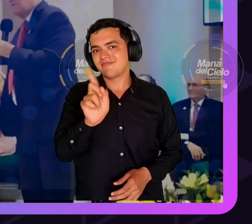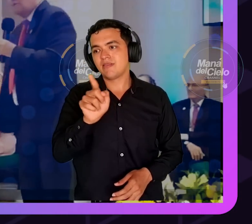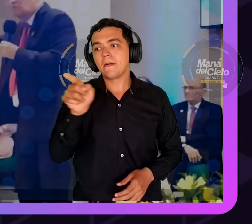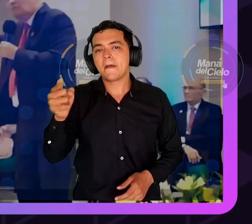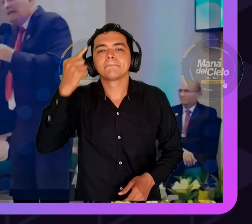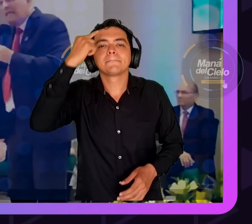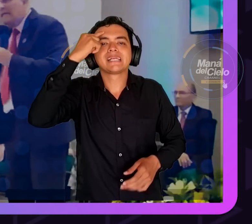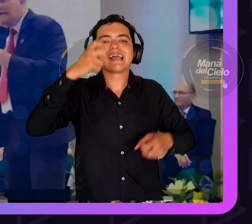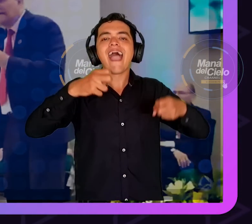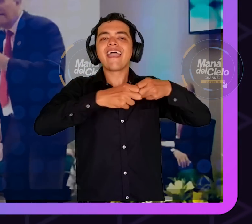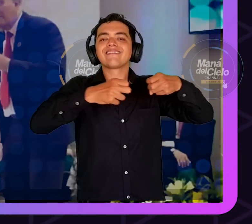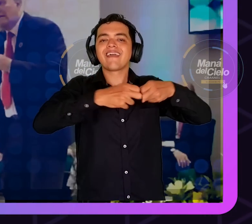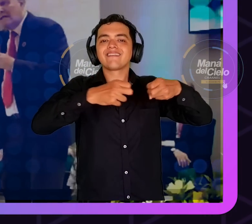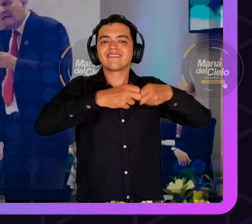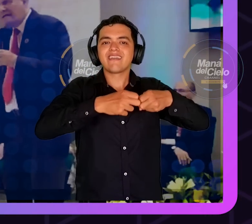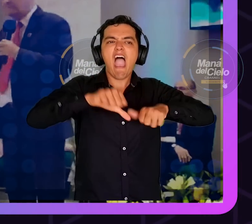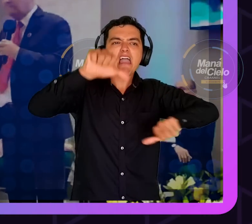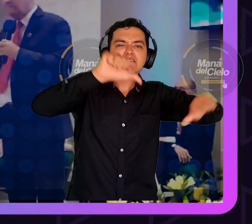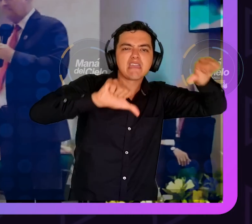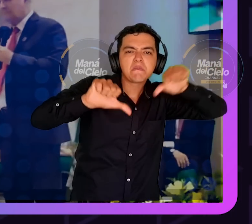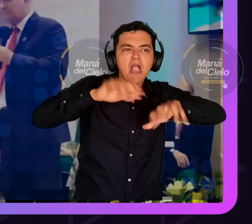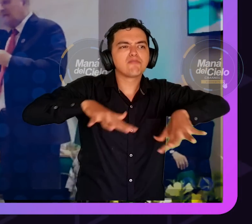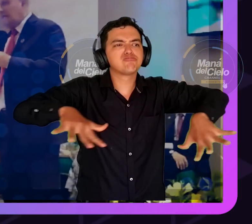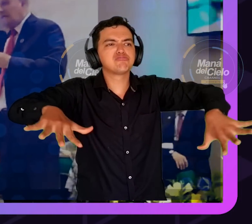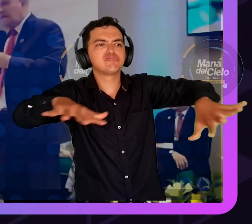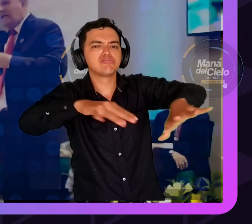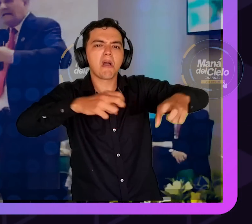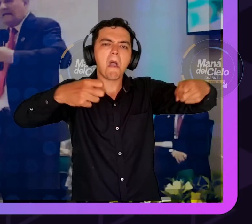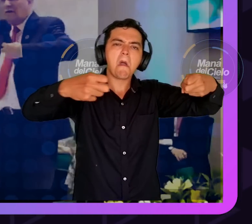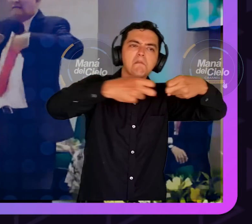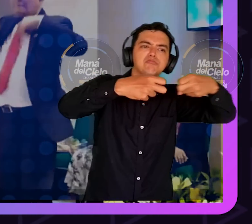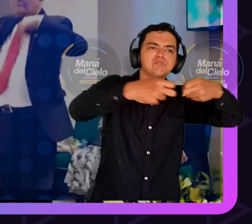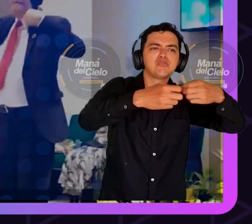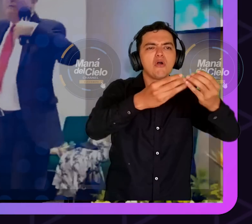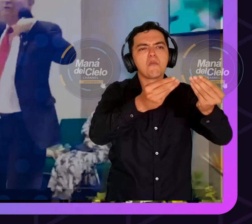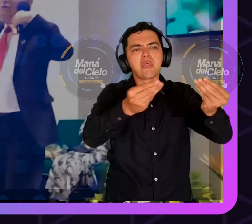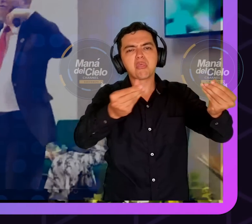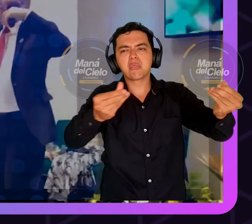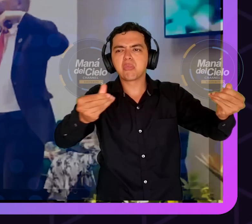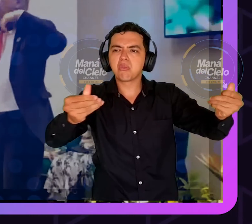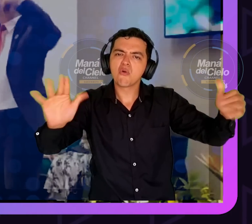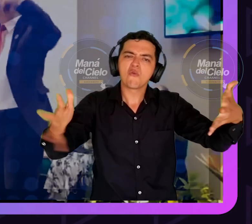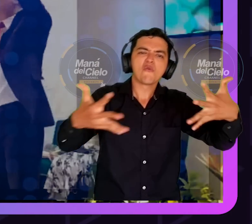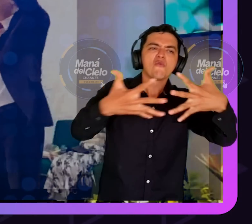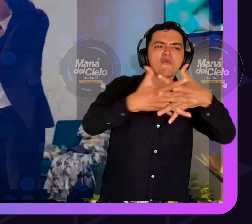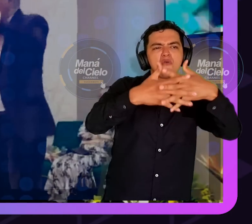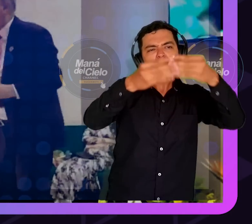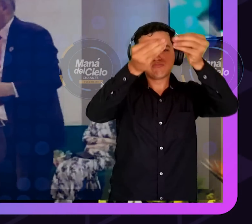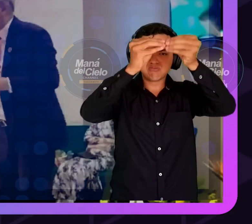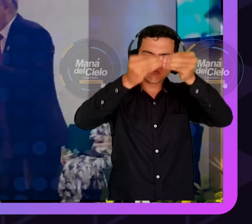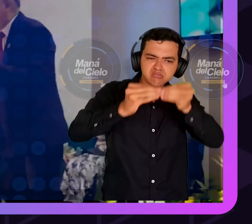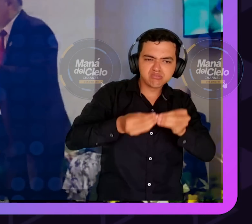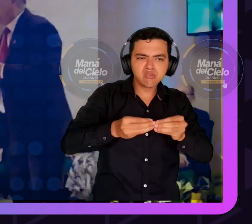todo es una energía y que vamos hacia allá. Y que la salvación es que desaparecemos y nos reintegramos a la energía universal.